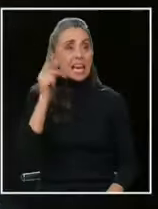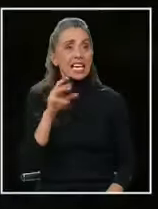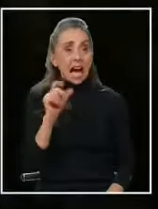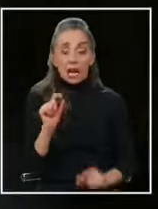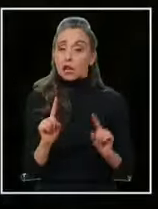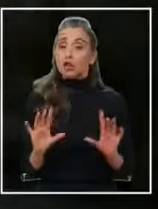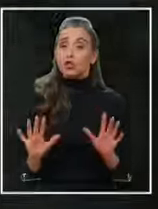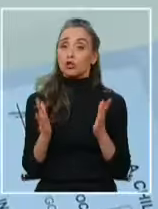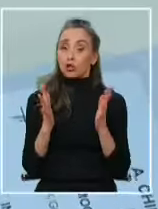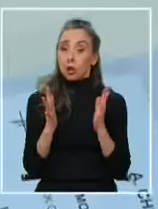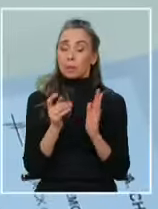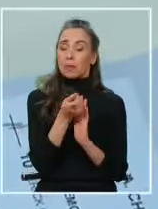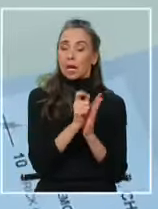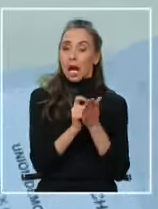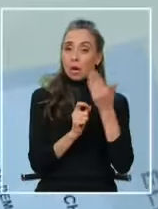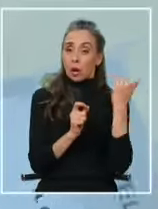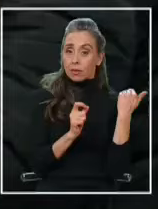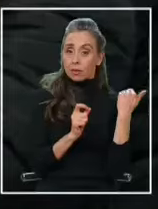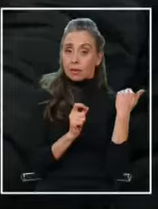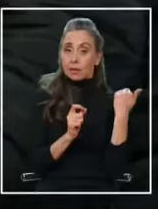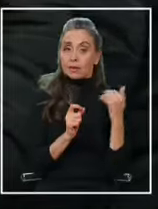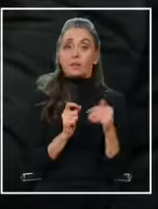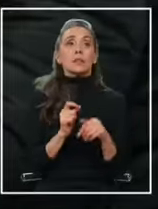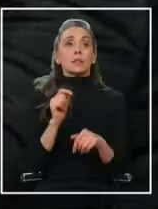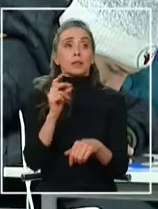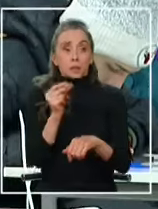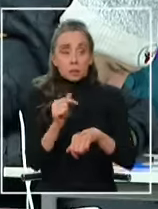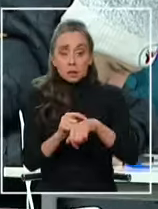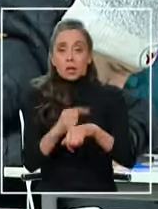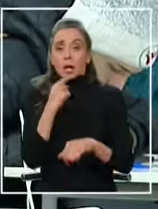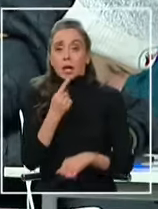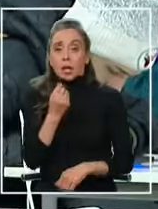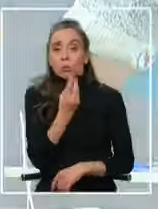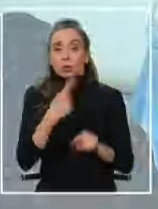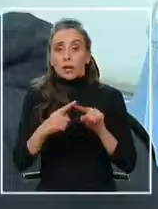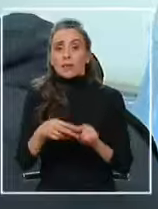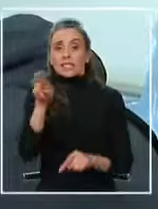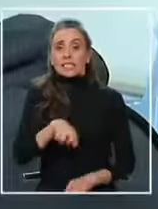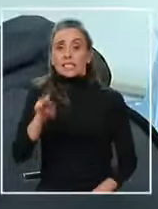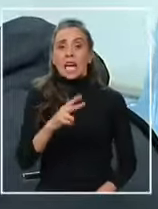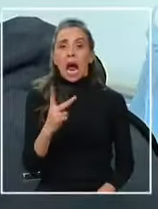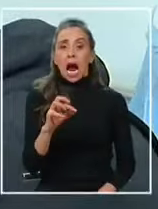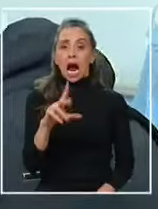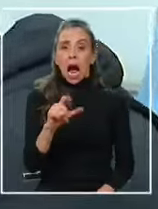No fue sorpresa, según las proyecciones, que en solo segundos este nombre se escuchara varias veces.